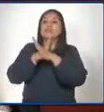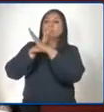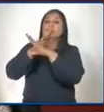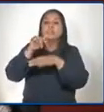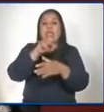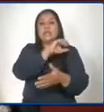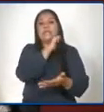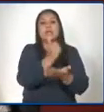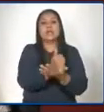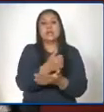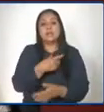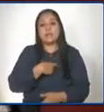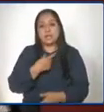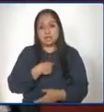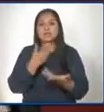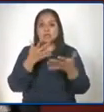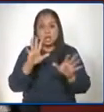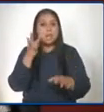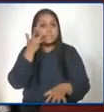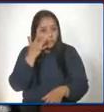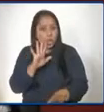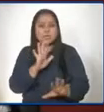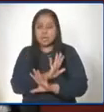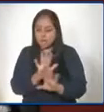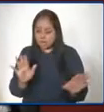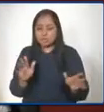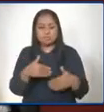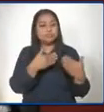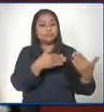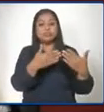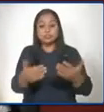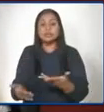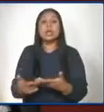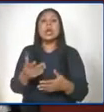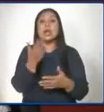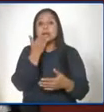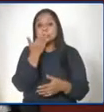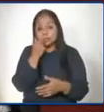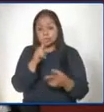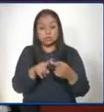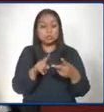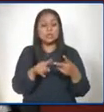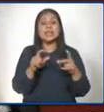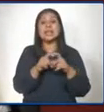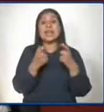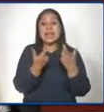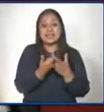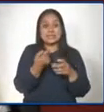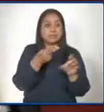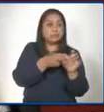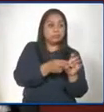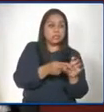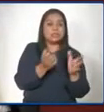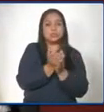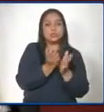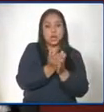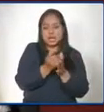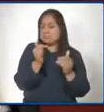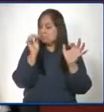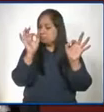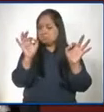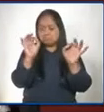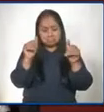maestros, y los hemos probado, tanto en la entrega de alimentos como en las clases híbridas, y funcionan perfectamente bien.